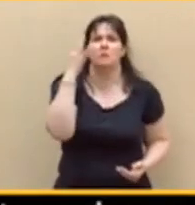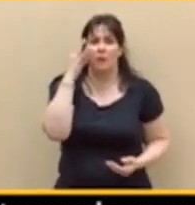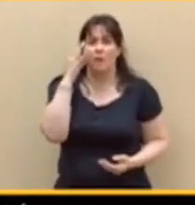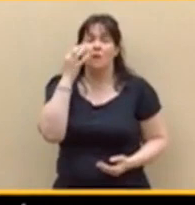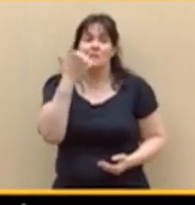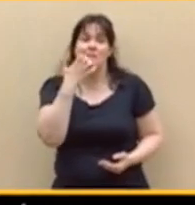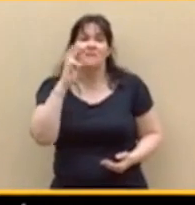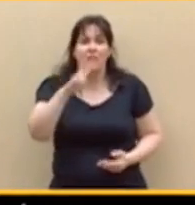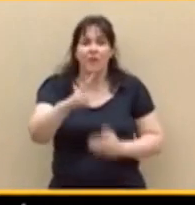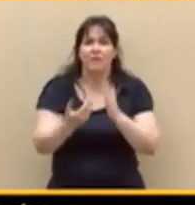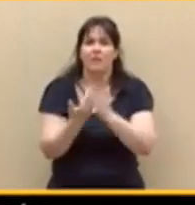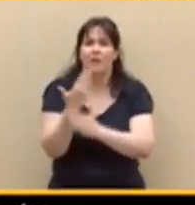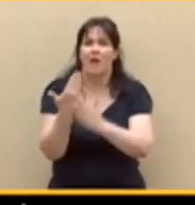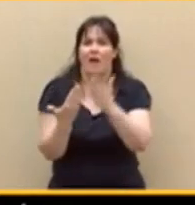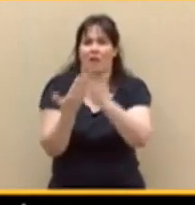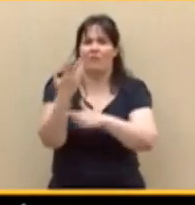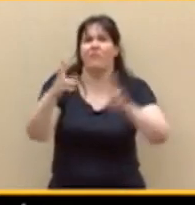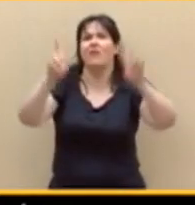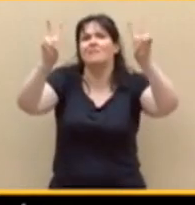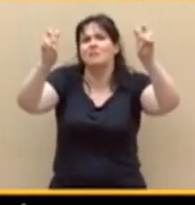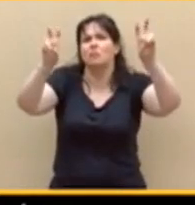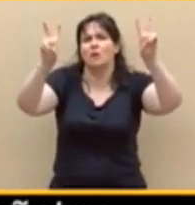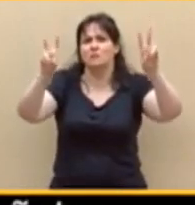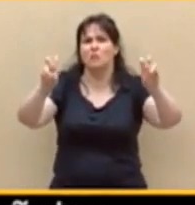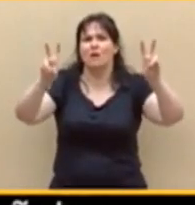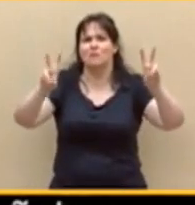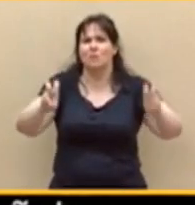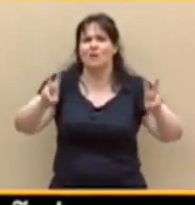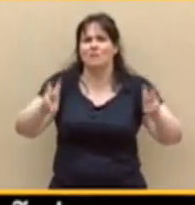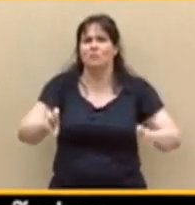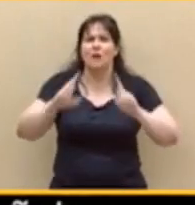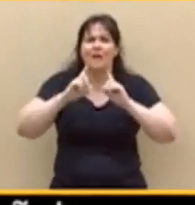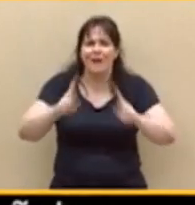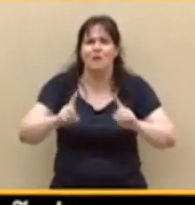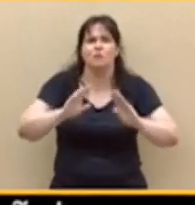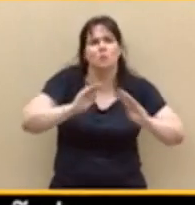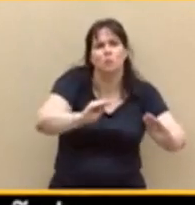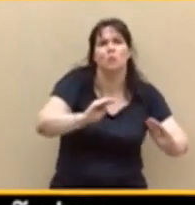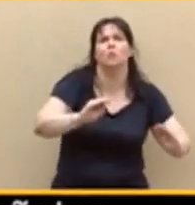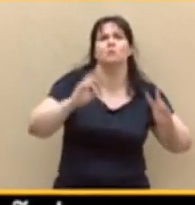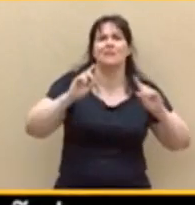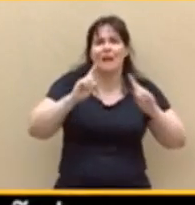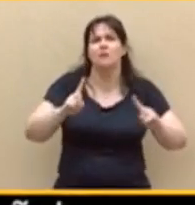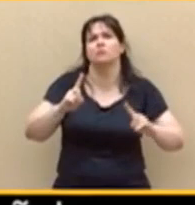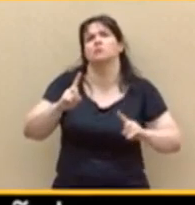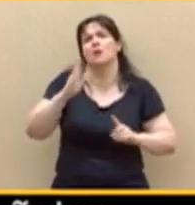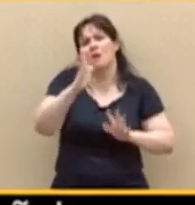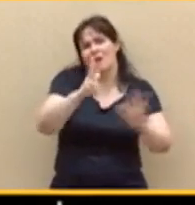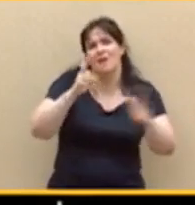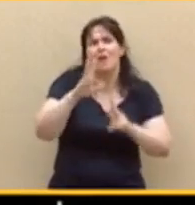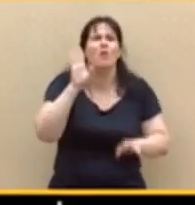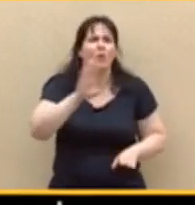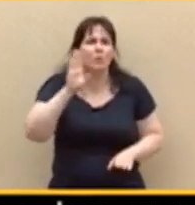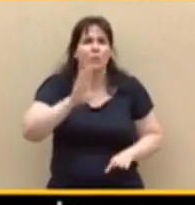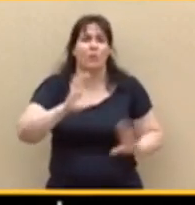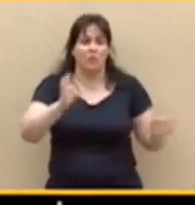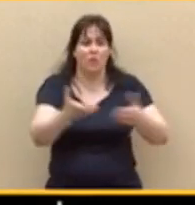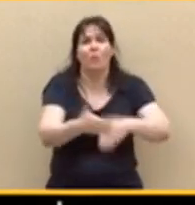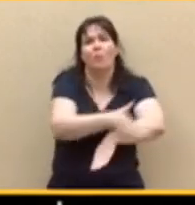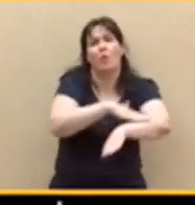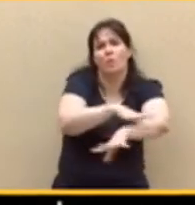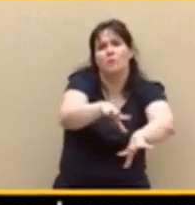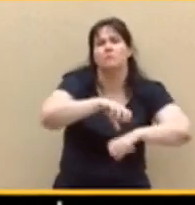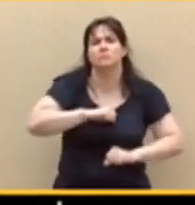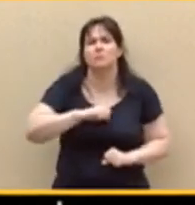a día los titulares de uno tras otro, sus casos de corrupción, de los casos de corrupción del partido de gobierno, de las injerencias en el Poder Judicial